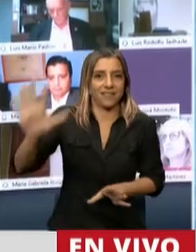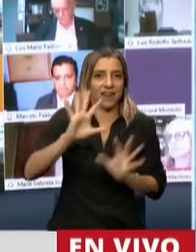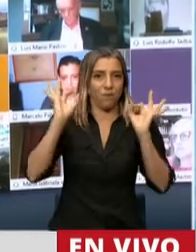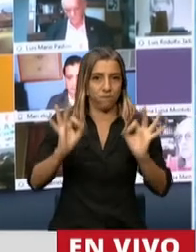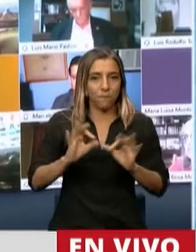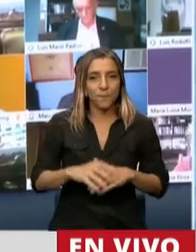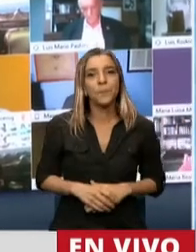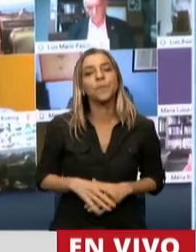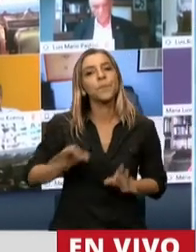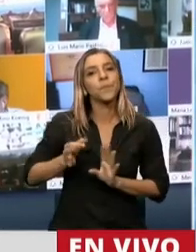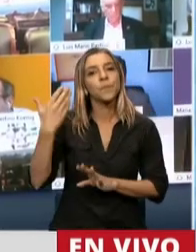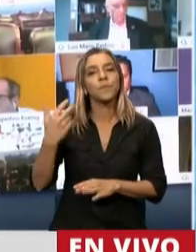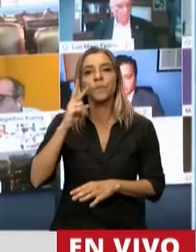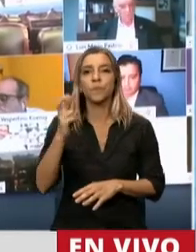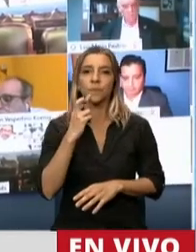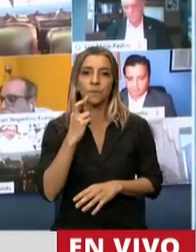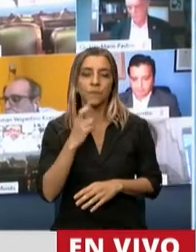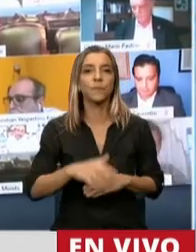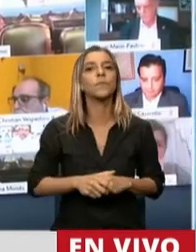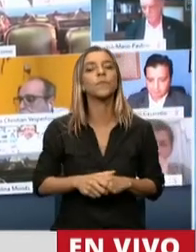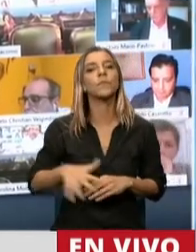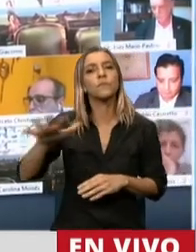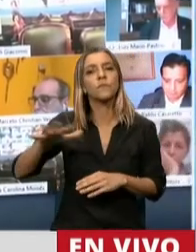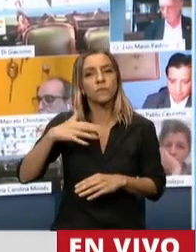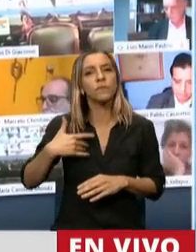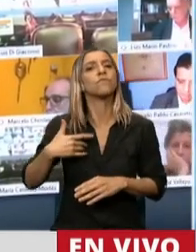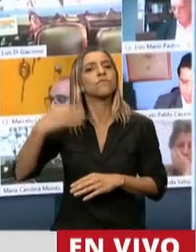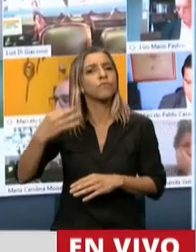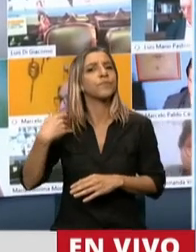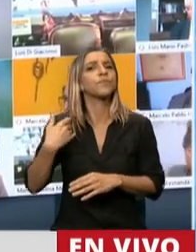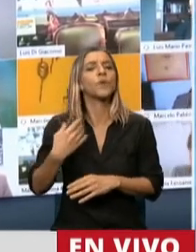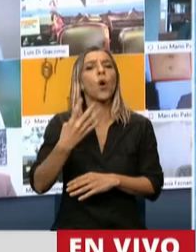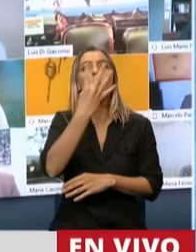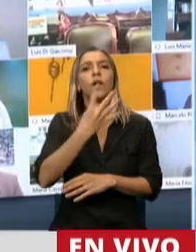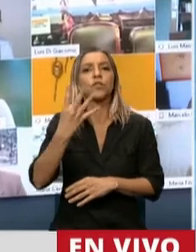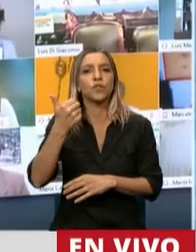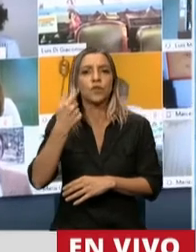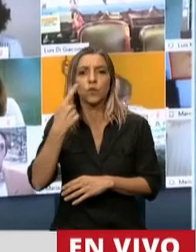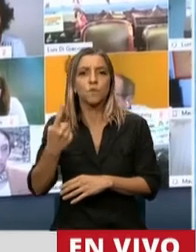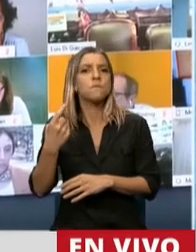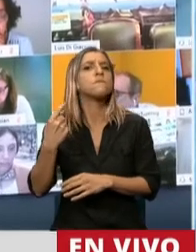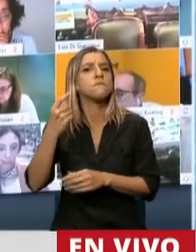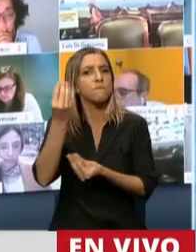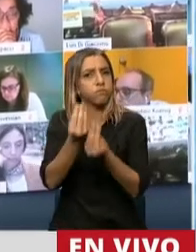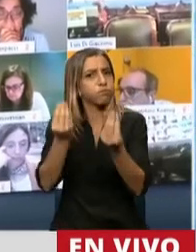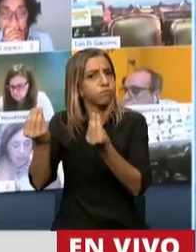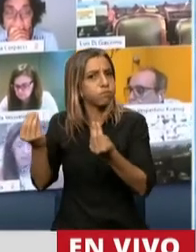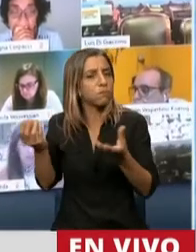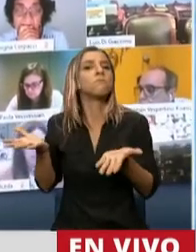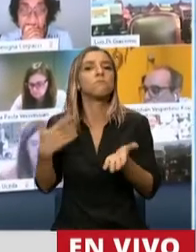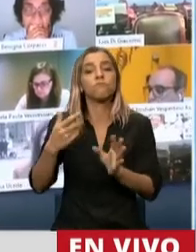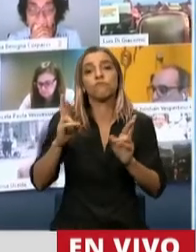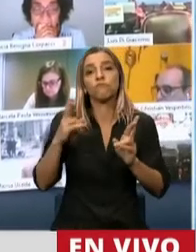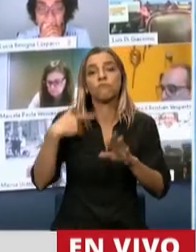2019 el sector registró 461.000 empleos. Nosotros esperamos que en el